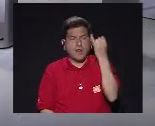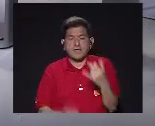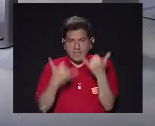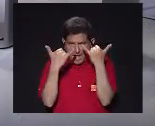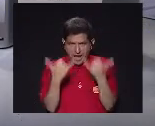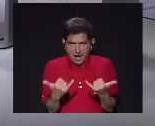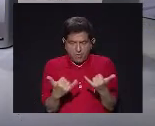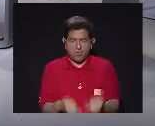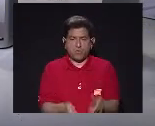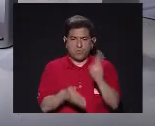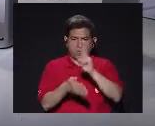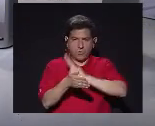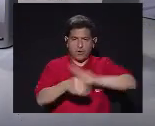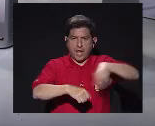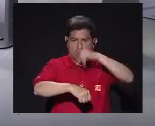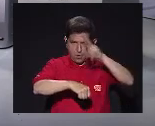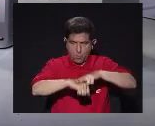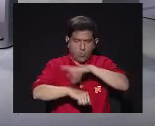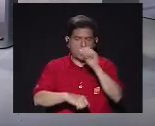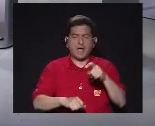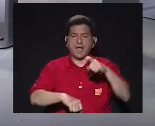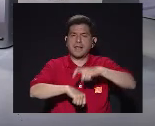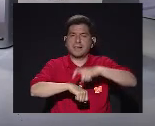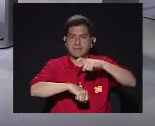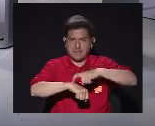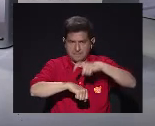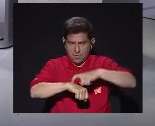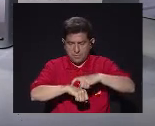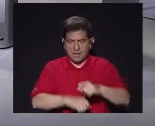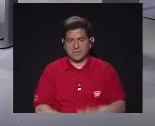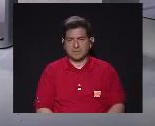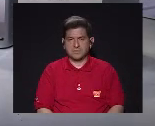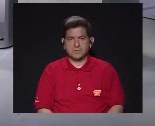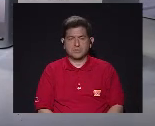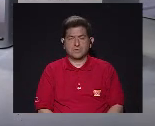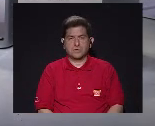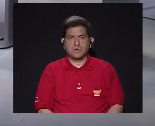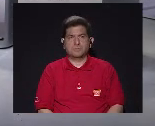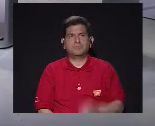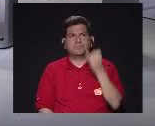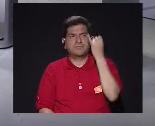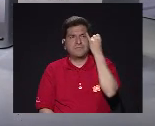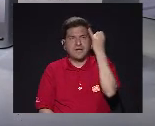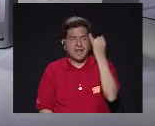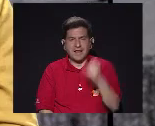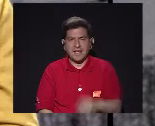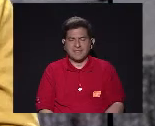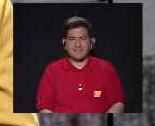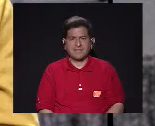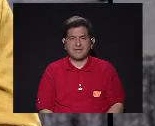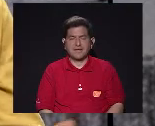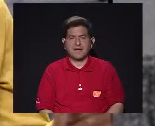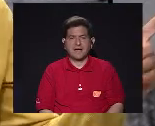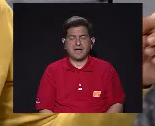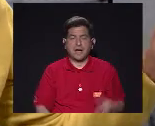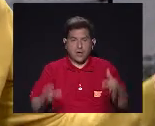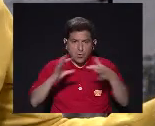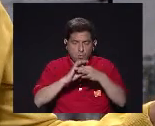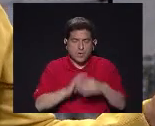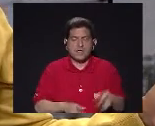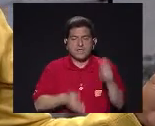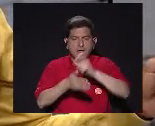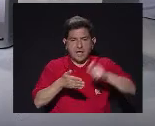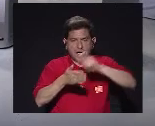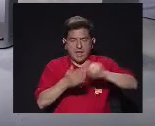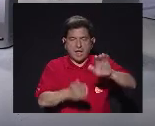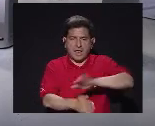encuentra Con la Universidad Nacional Y el momento Donde La iniciativa Se encuentra Con la Universidad Nacional Y con la Escuela